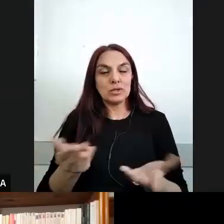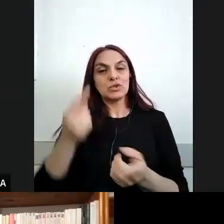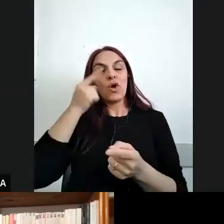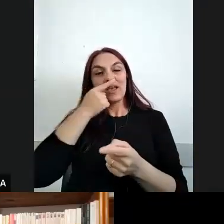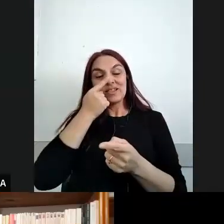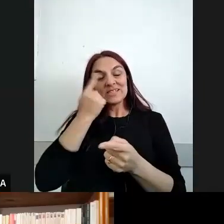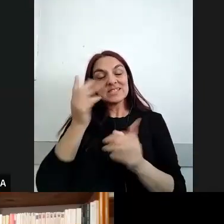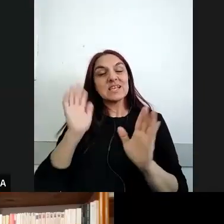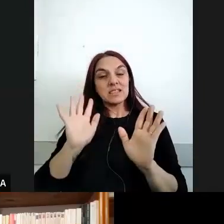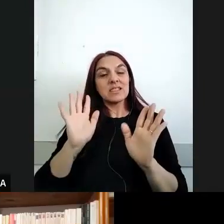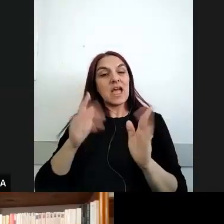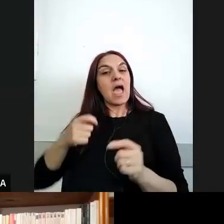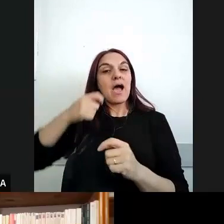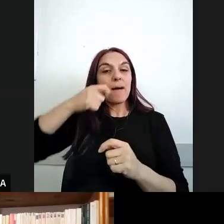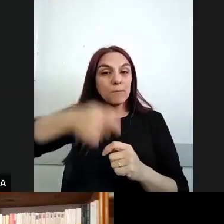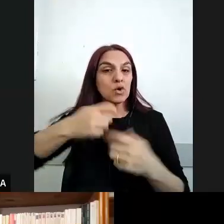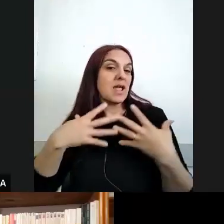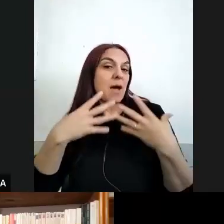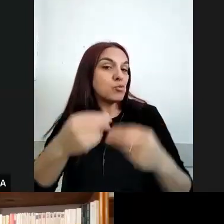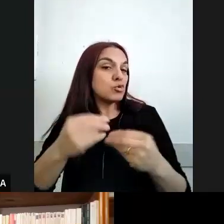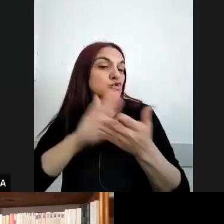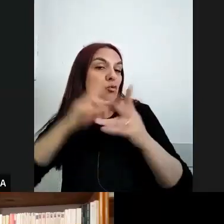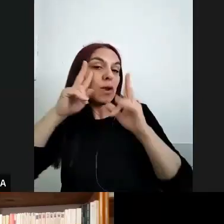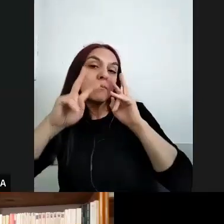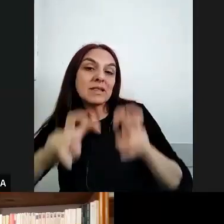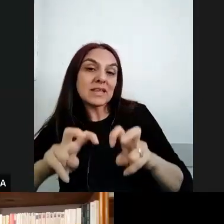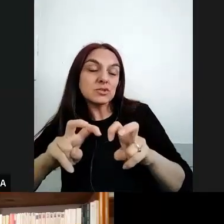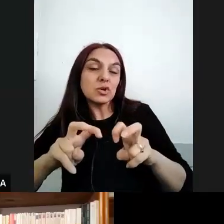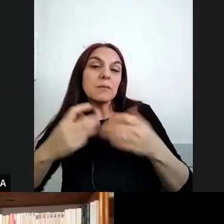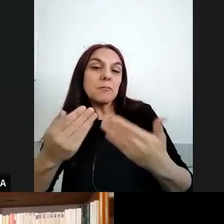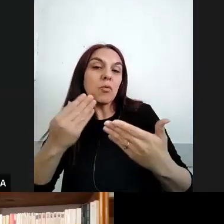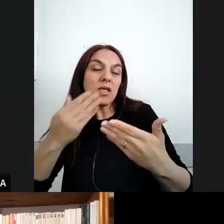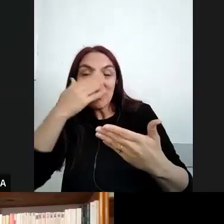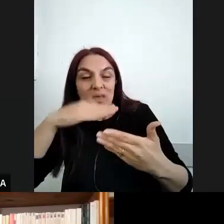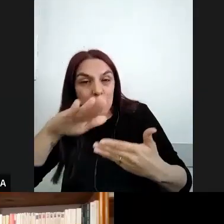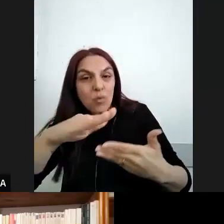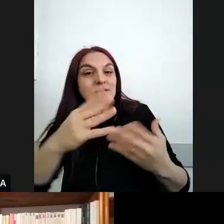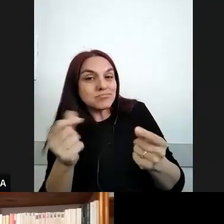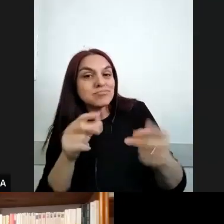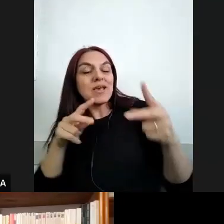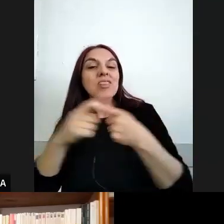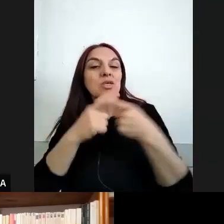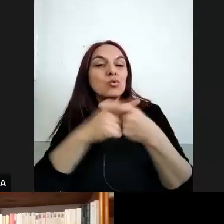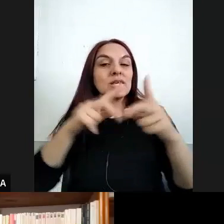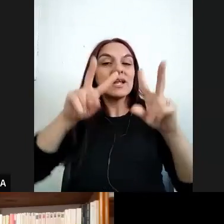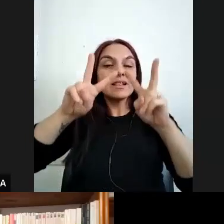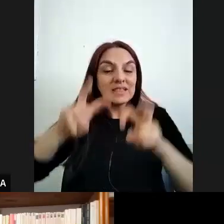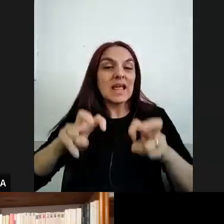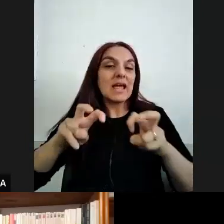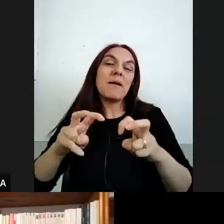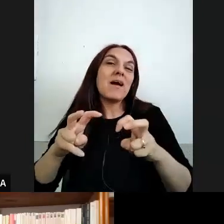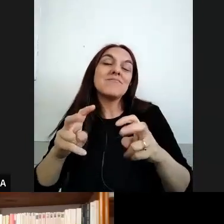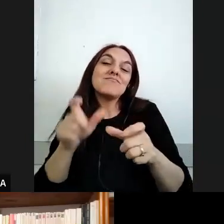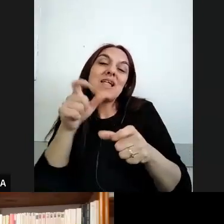el aporte y el apoyo de las investigaciones para discutir ideas que están muy asentadas en el sentido común y que